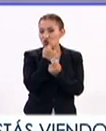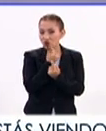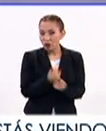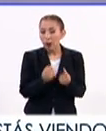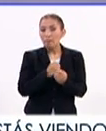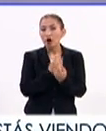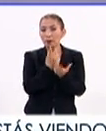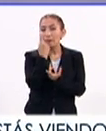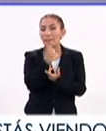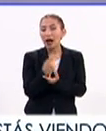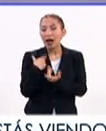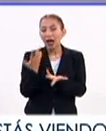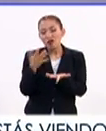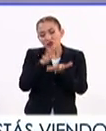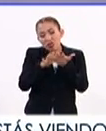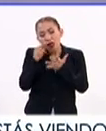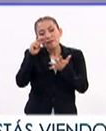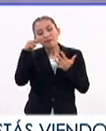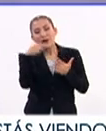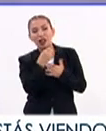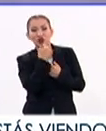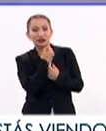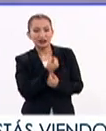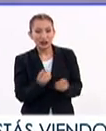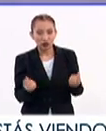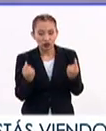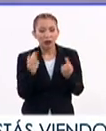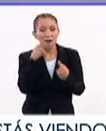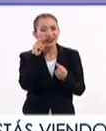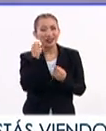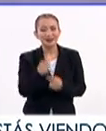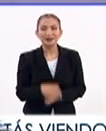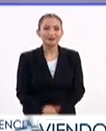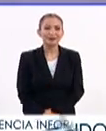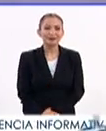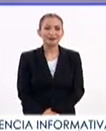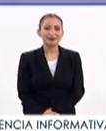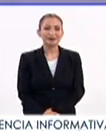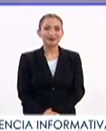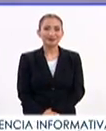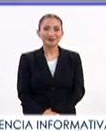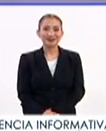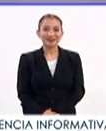infantil Poema para Transfigurar la Mirada de los Niños. Vamos a ver de qué se trataron.